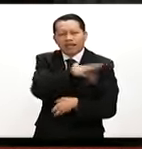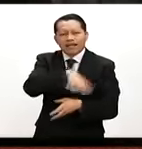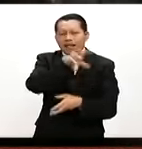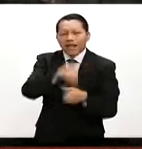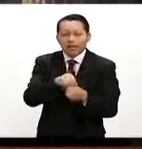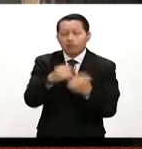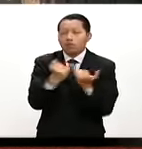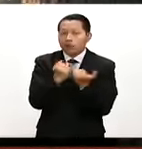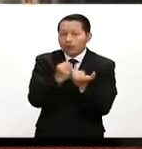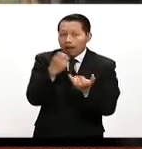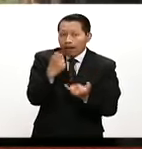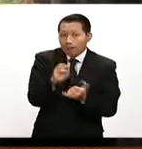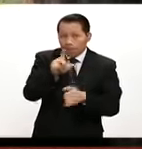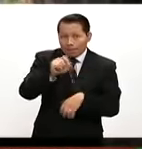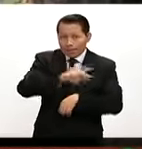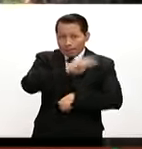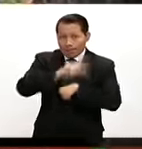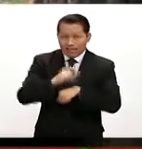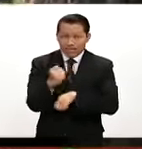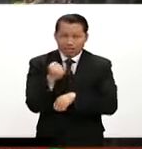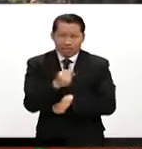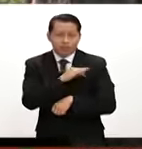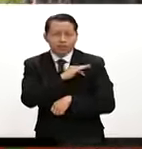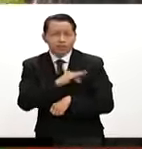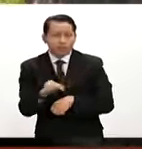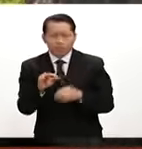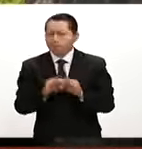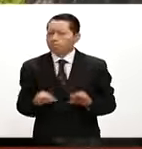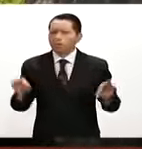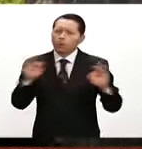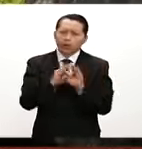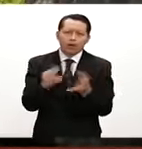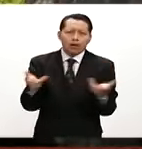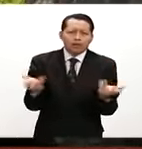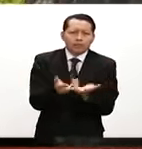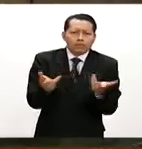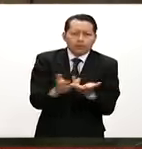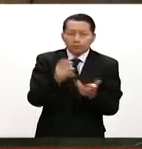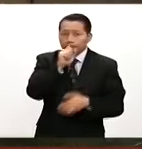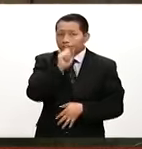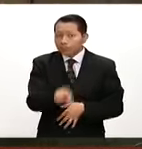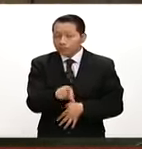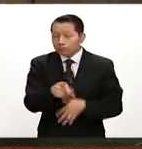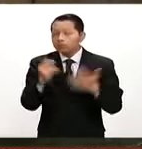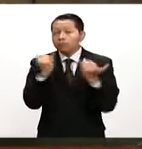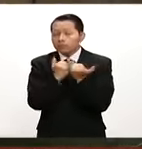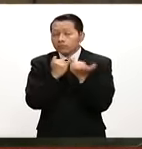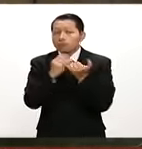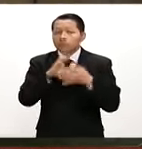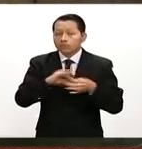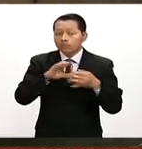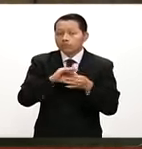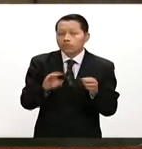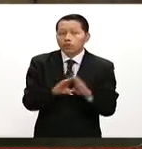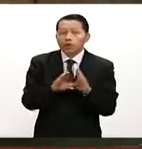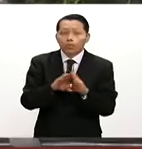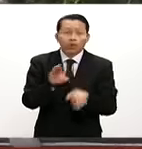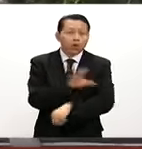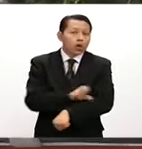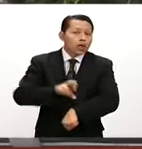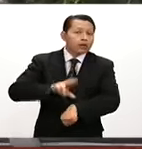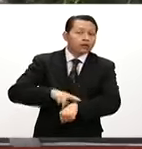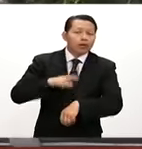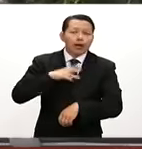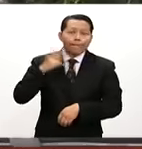tendrán un papel fundamental para ello. Y bueno, finalmente, como ya lo comenté, la coordinación de las